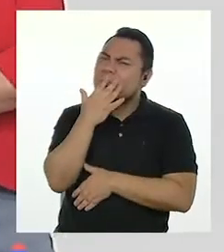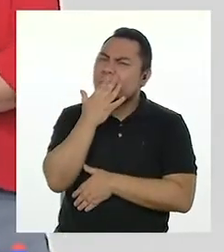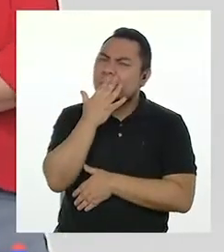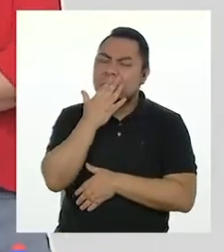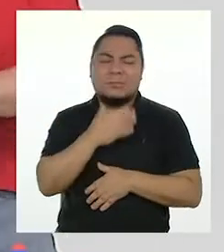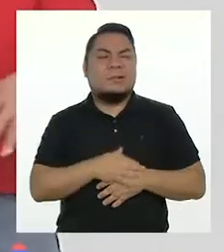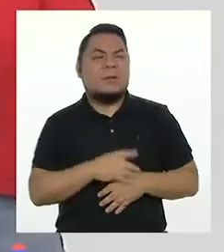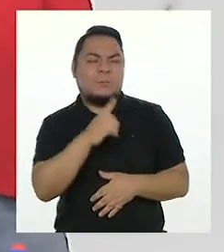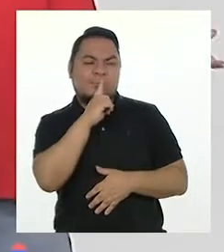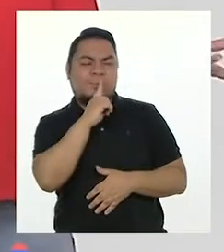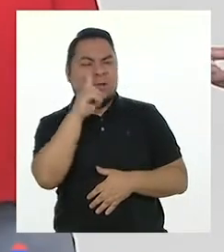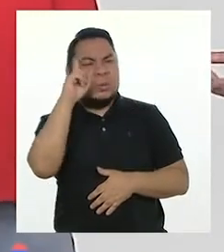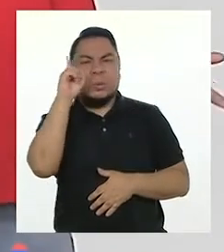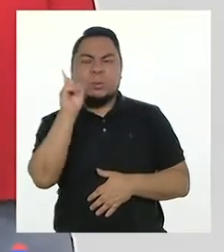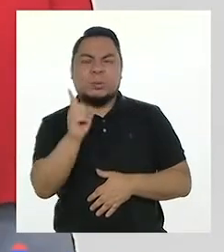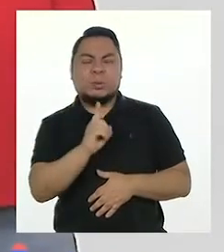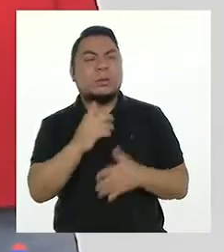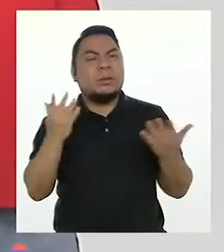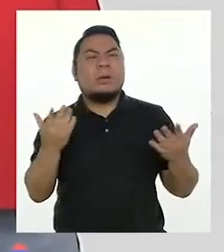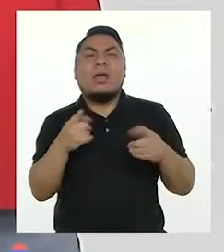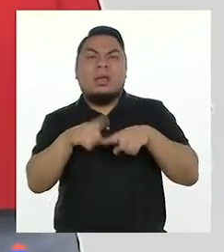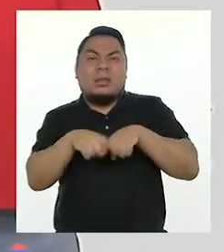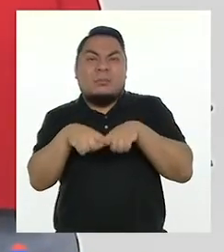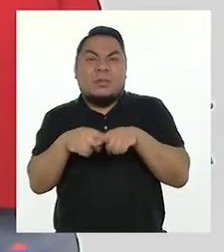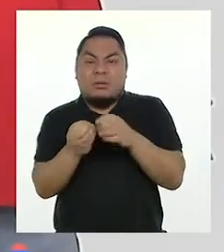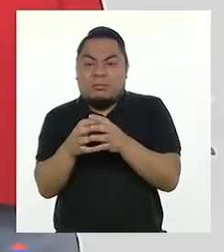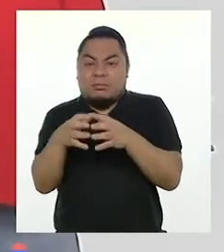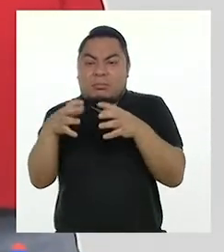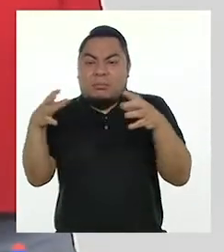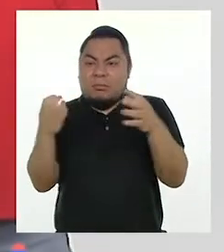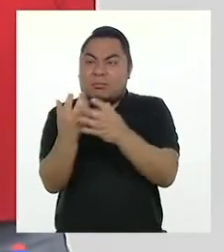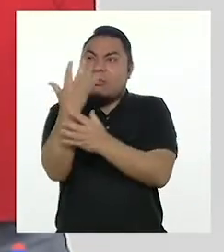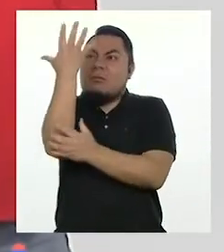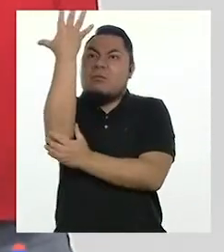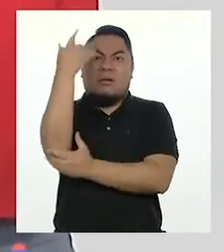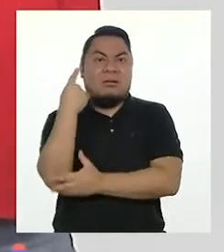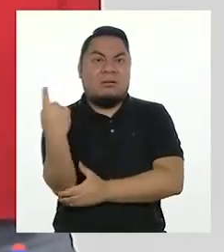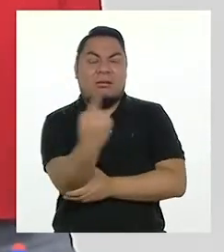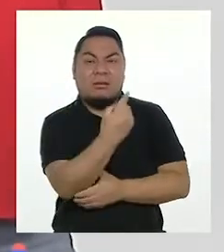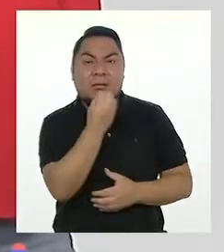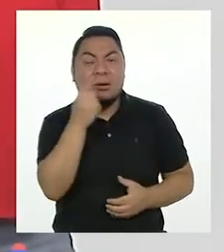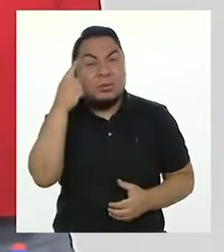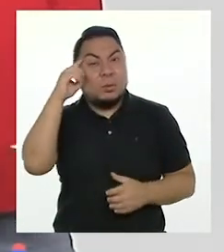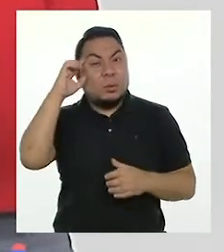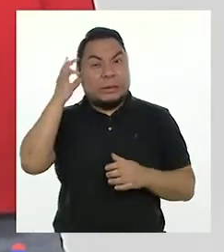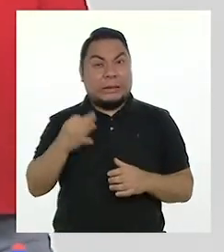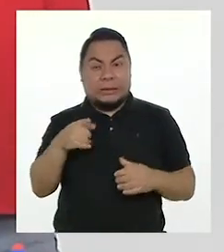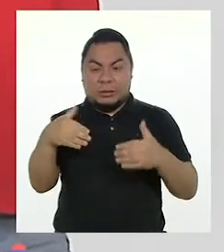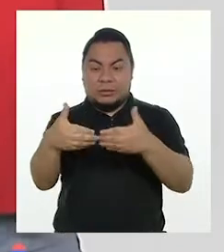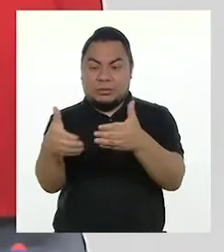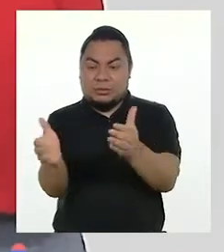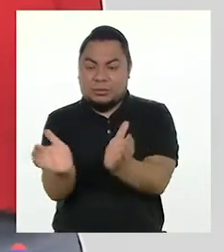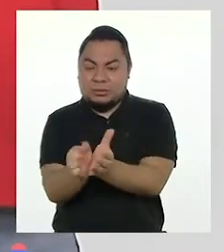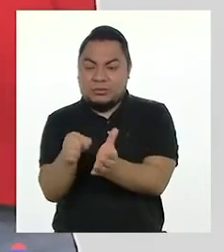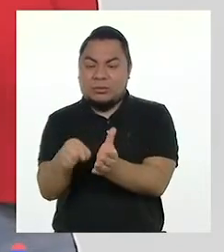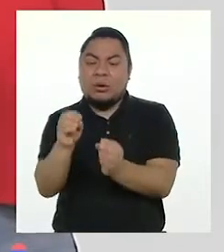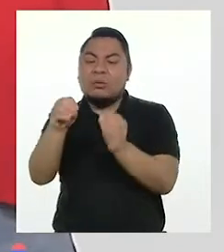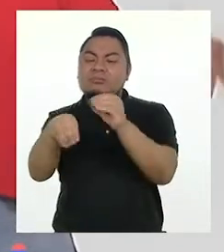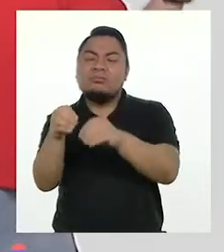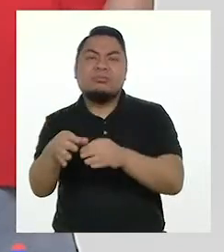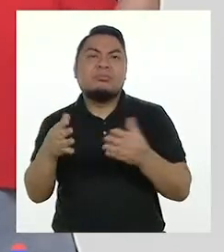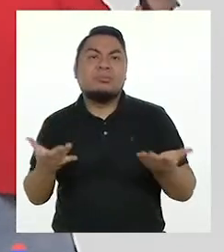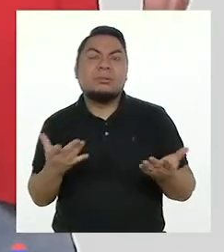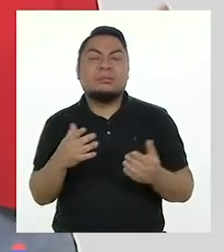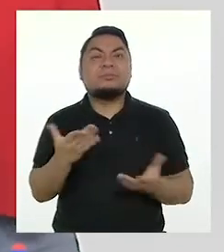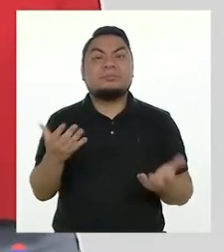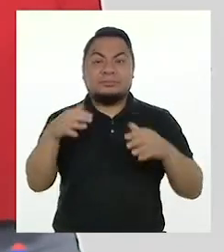No sé. Depende del tamaño de cada alimento, ¿no? No creo que en una maceta, por ejemplo, se pueda cultivar